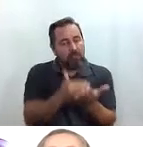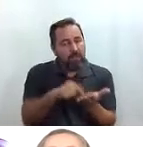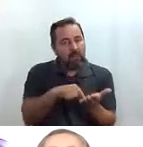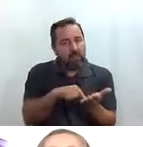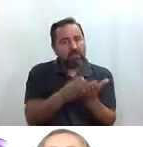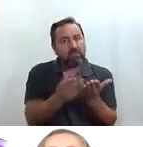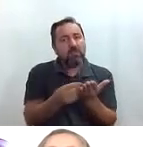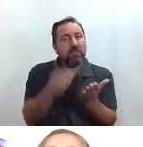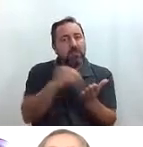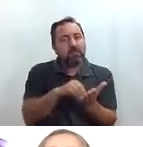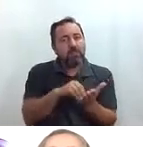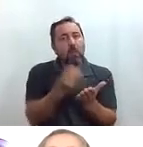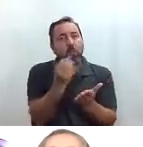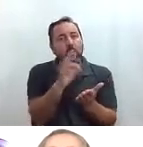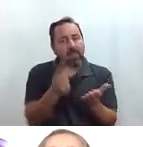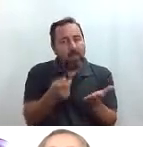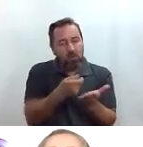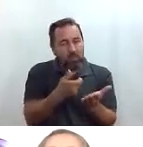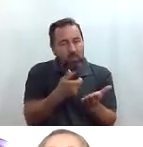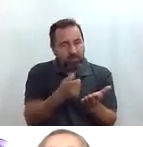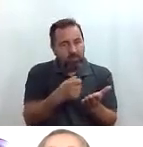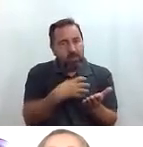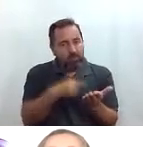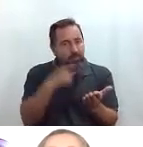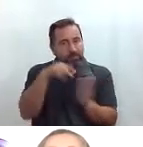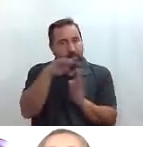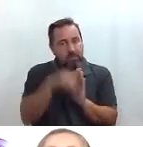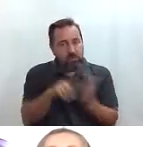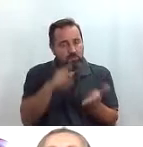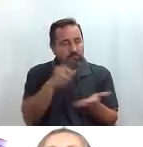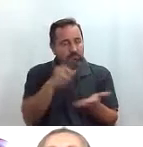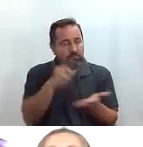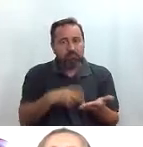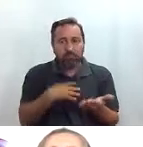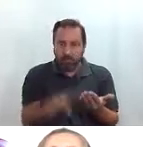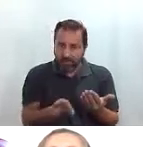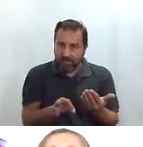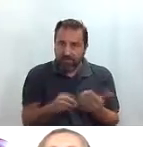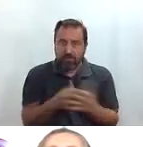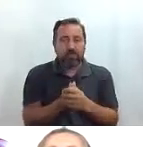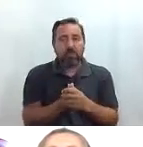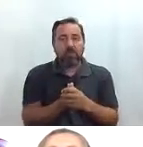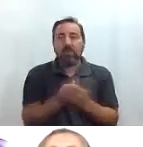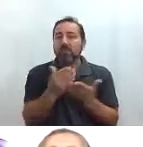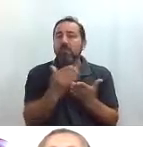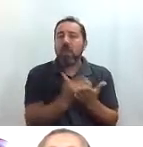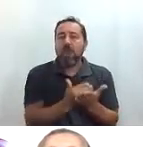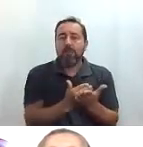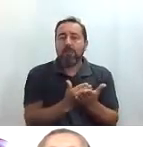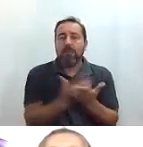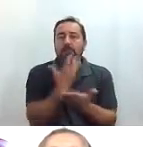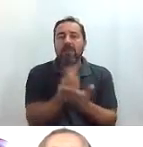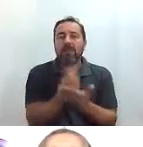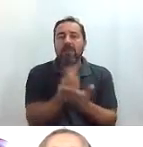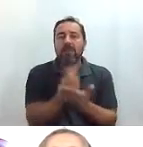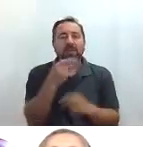insertado un código QR para que pudiéramos leer los menús es un programa una aplicación que se llama